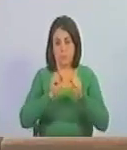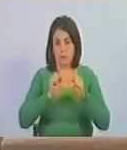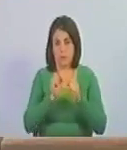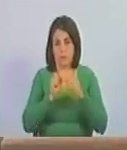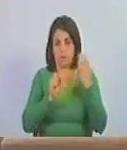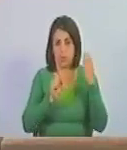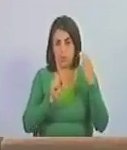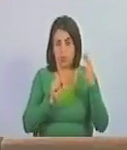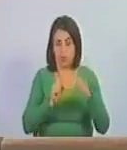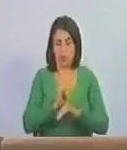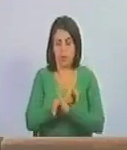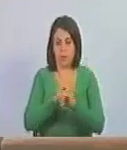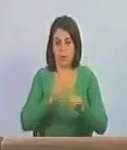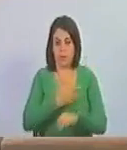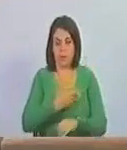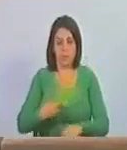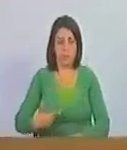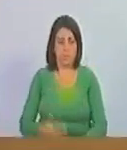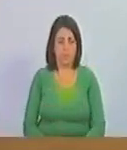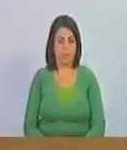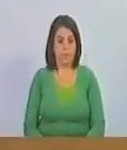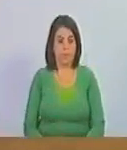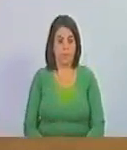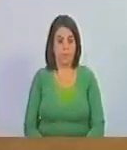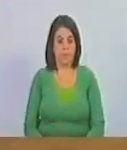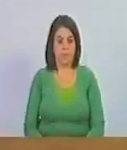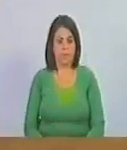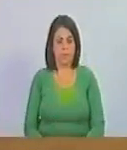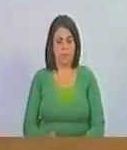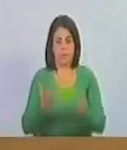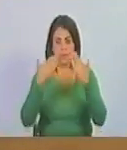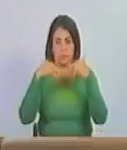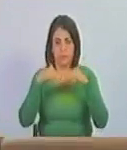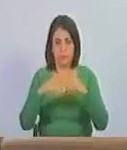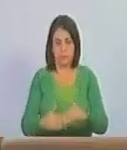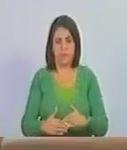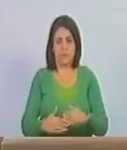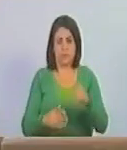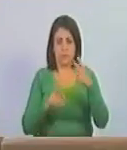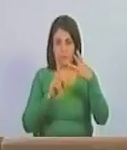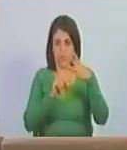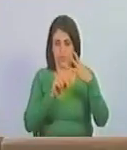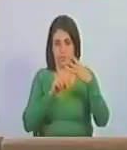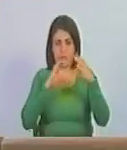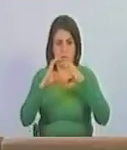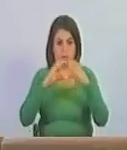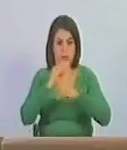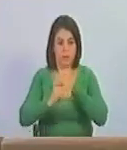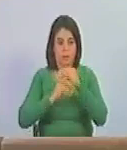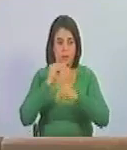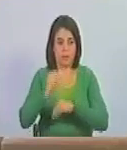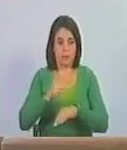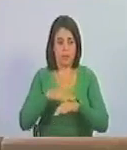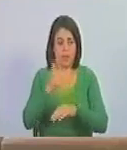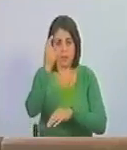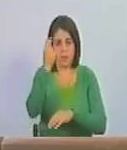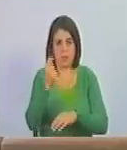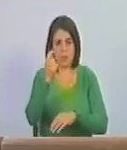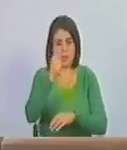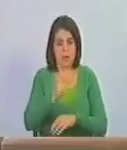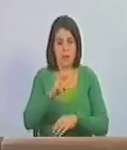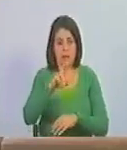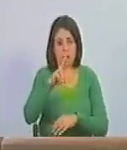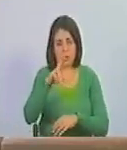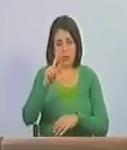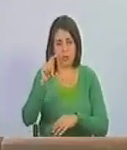República de Colombia. Es todo, ciudadano presidente. En cuenta, secretaria, siguiente. Cuenta número 3, comunicación suscrita por la diputada Luz